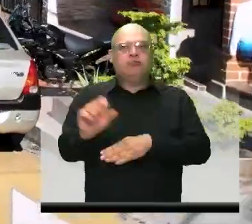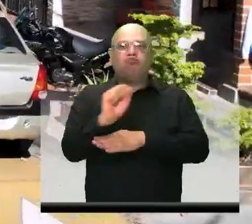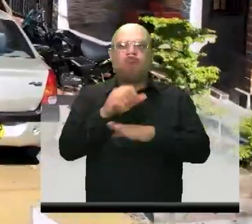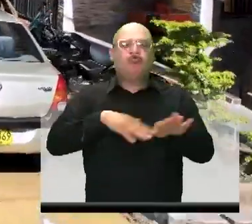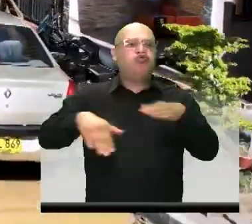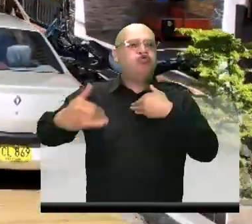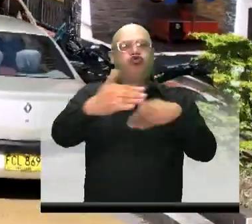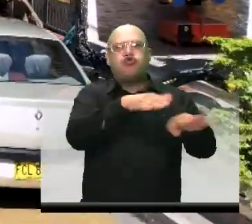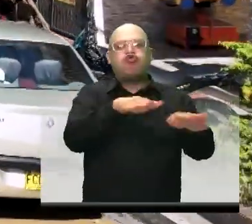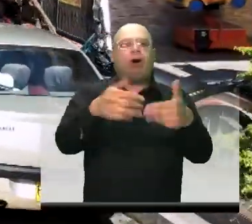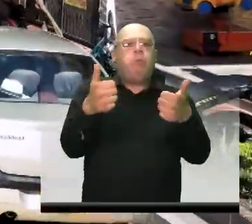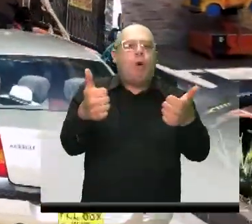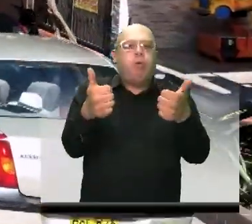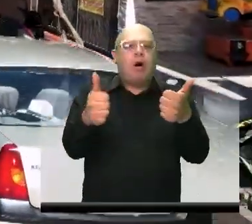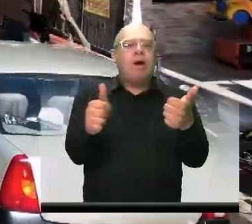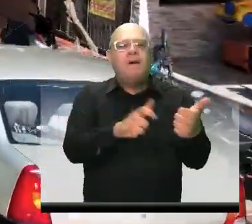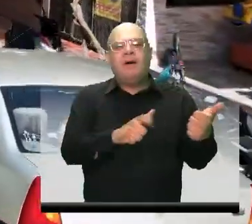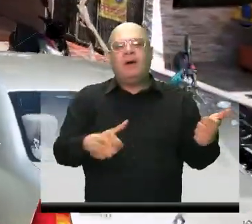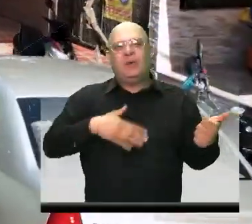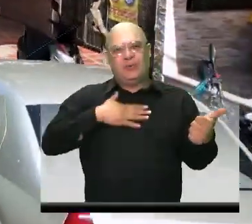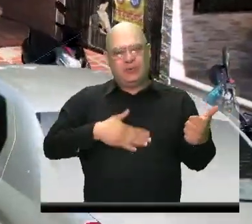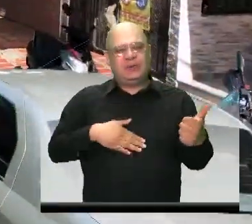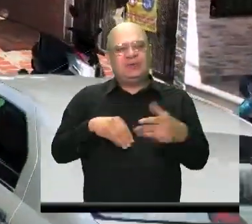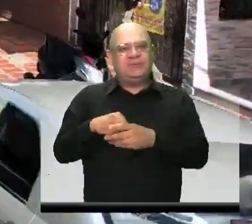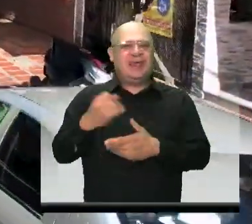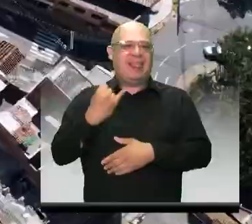los habitantes del barrio La Independencia, San José y Aledaños.